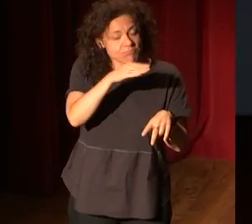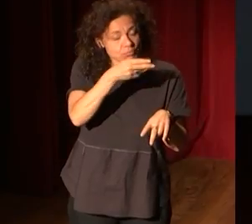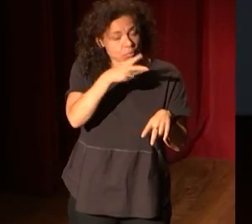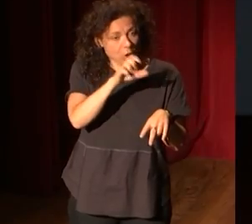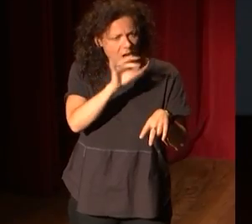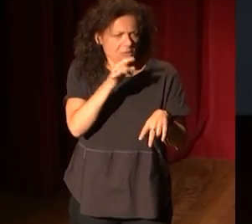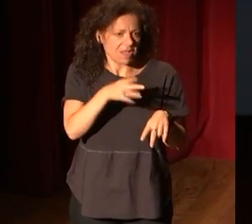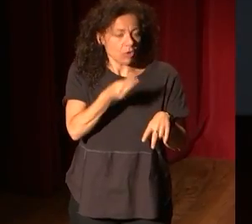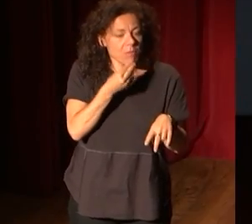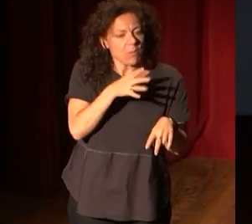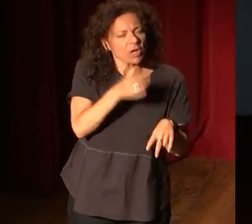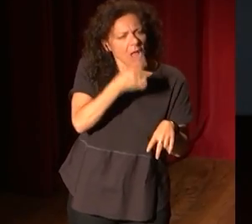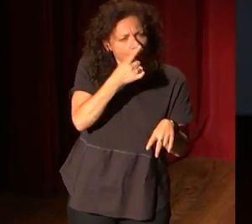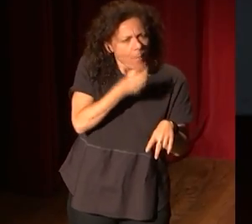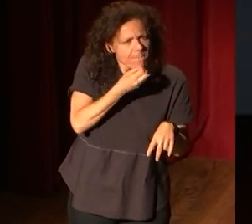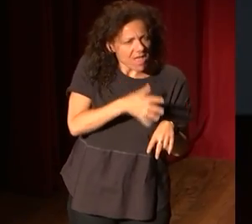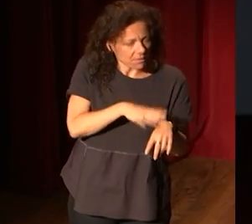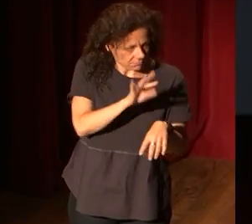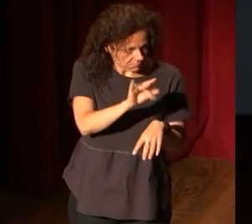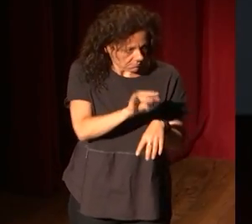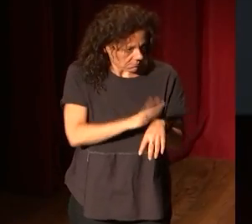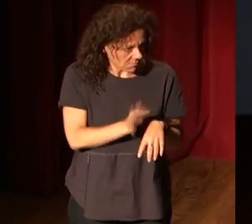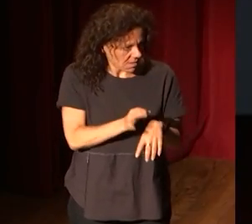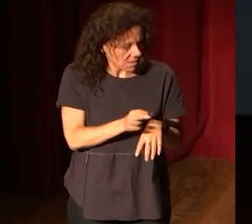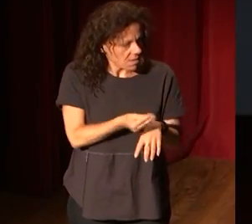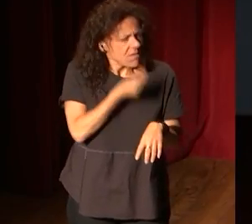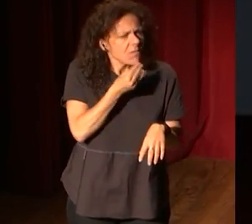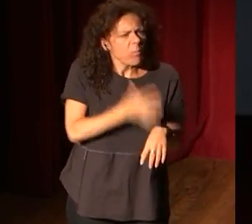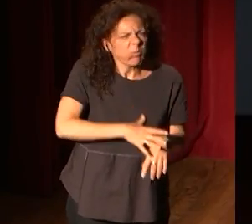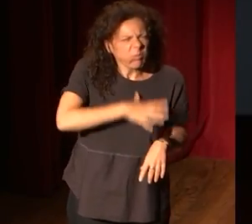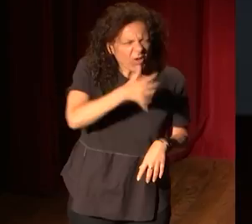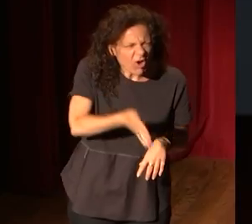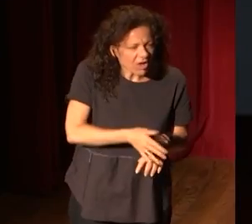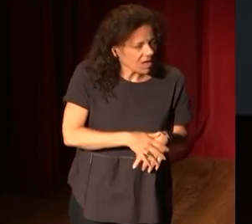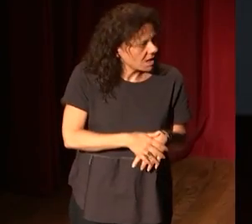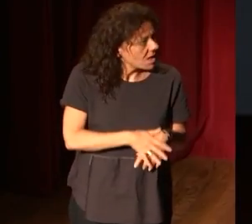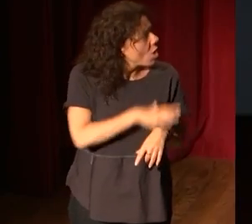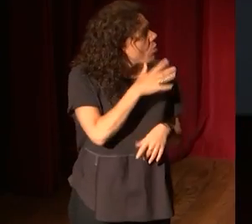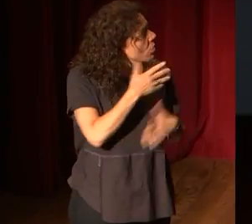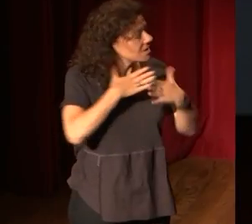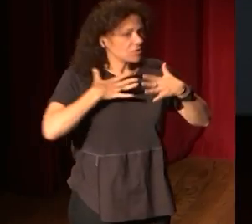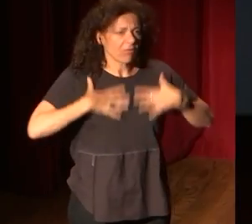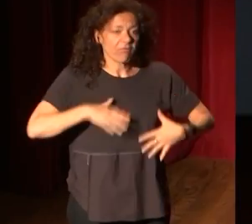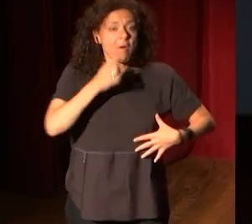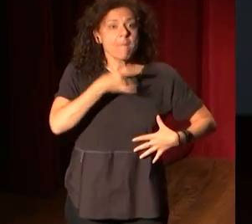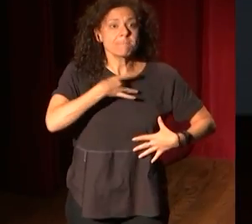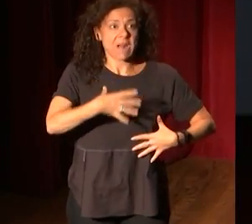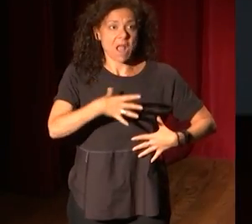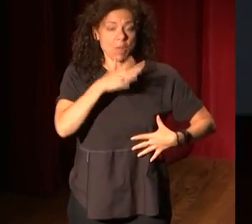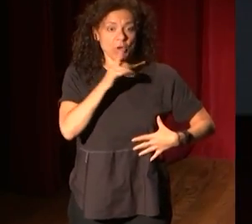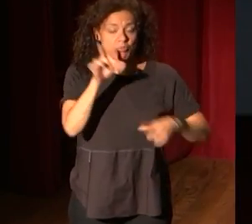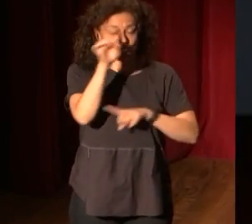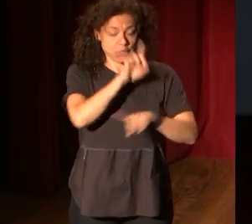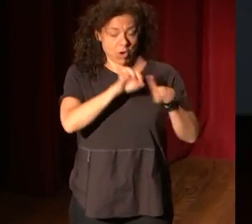una teoría, ¿eh?, de la... Sí, sí. ¿Y para qué? Y digo, pues para, por eso está la menina blanca, porque le provocaba un problema del